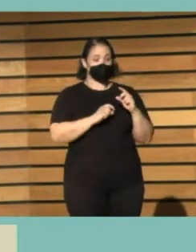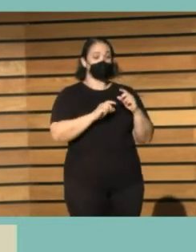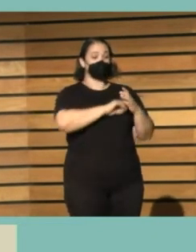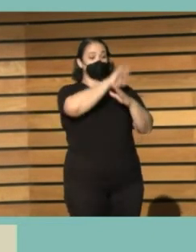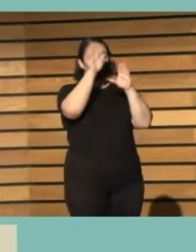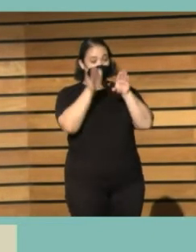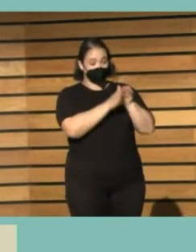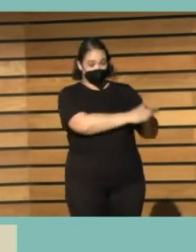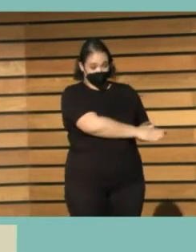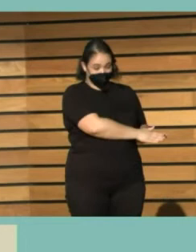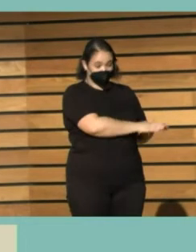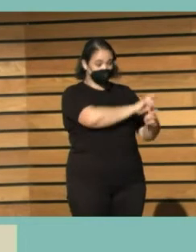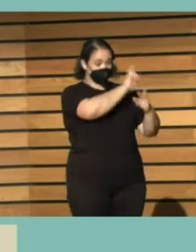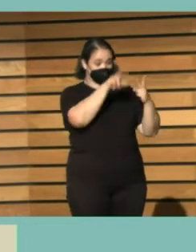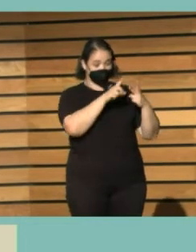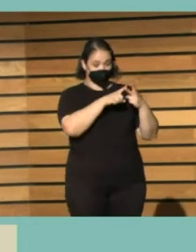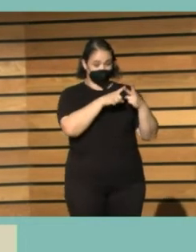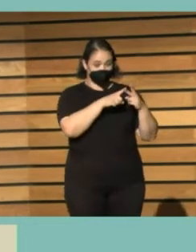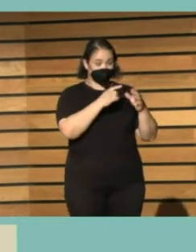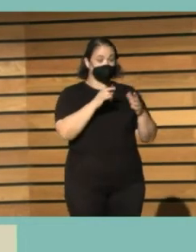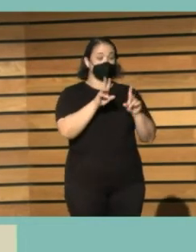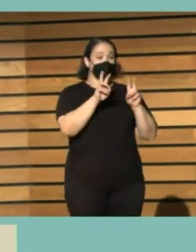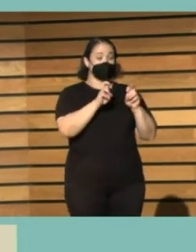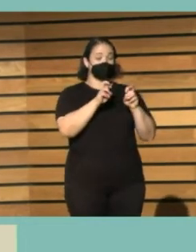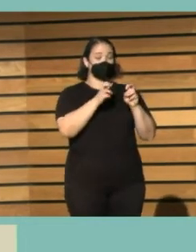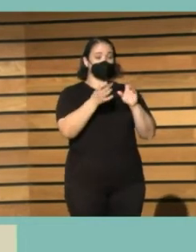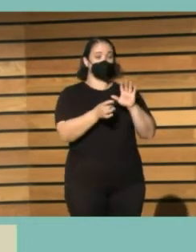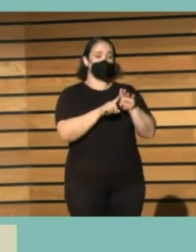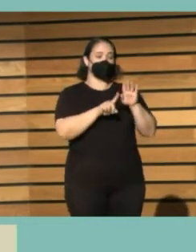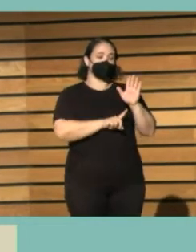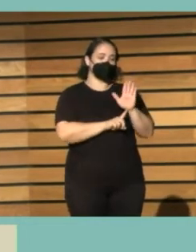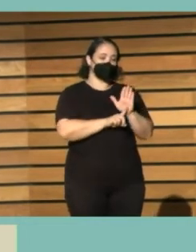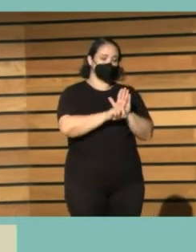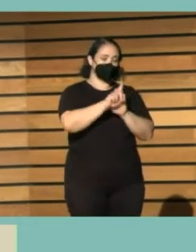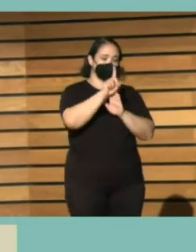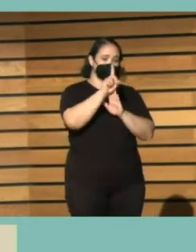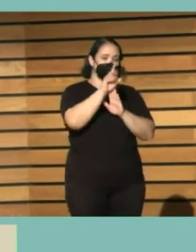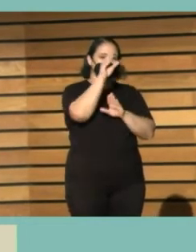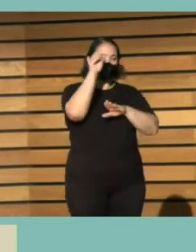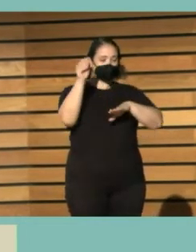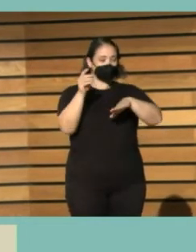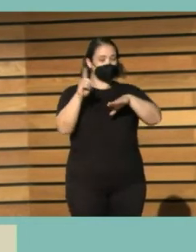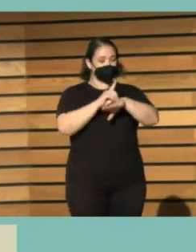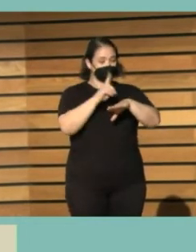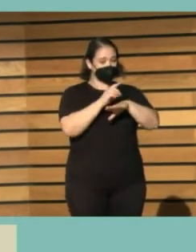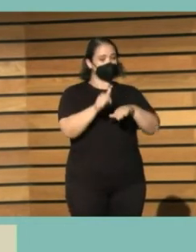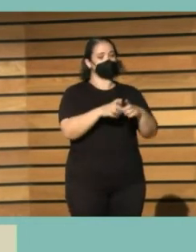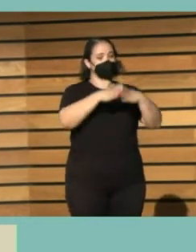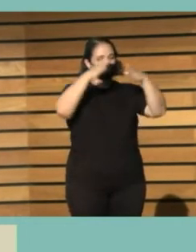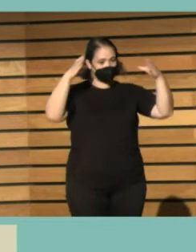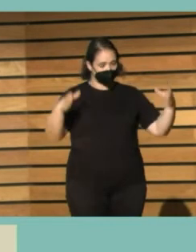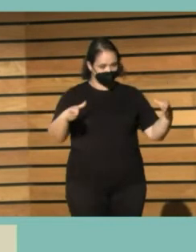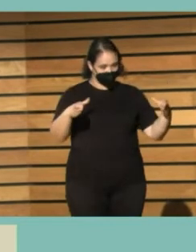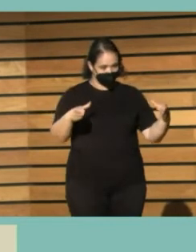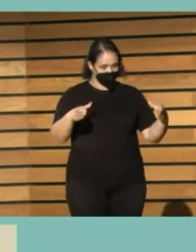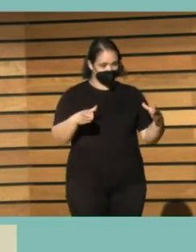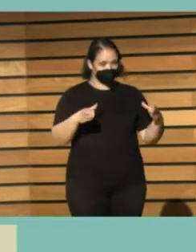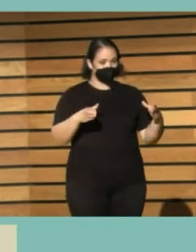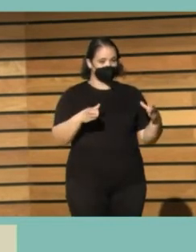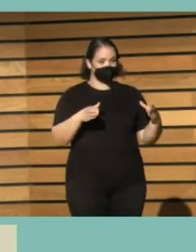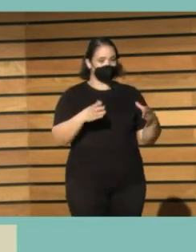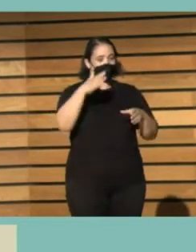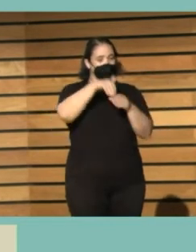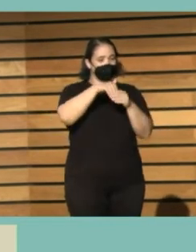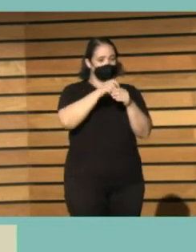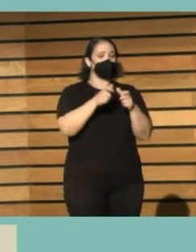apartado, esta línea estratégica trata de incrementar la oferta de colecciones digitalizadas y de diversificar sus